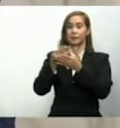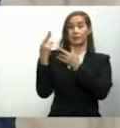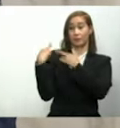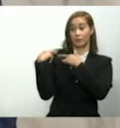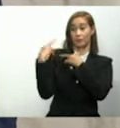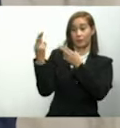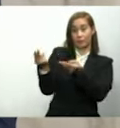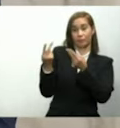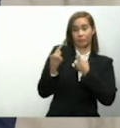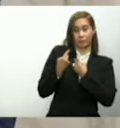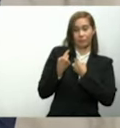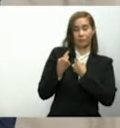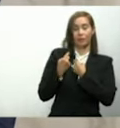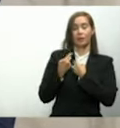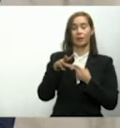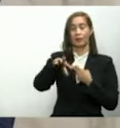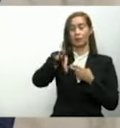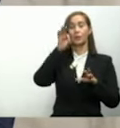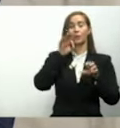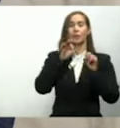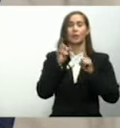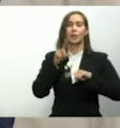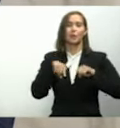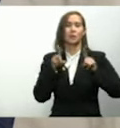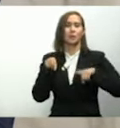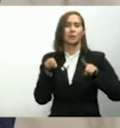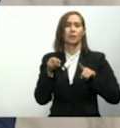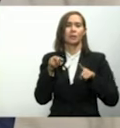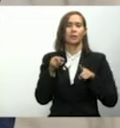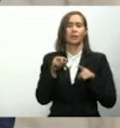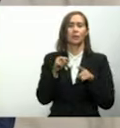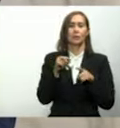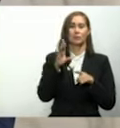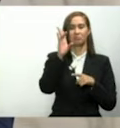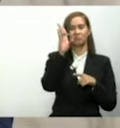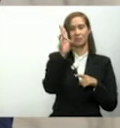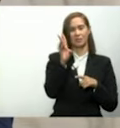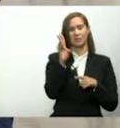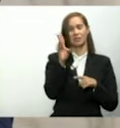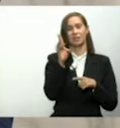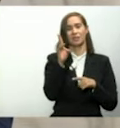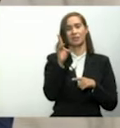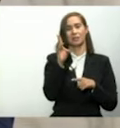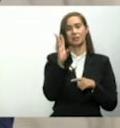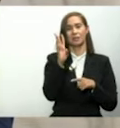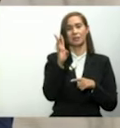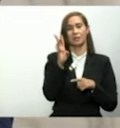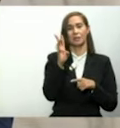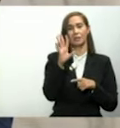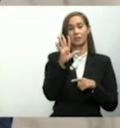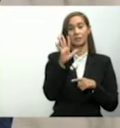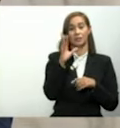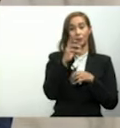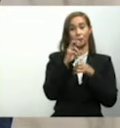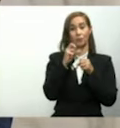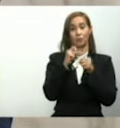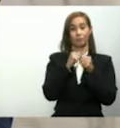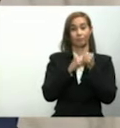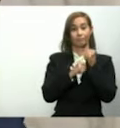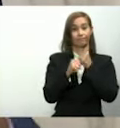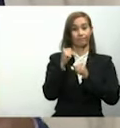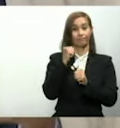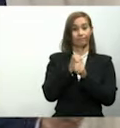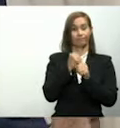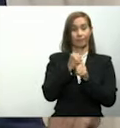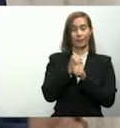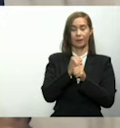tienen concesiones definitivas, algunas de ellas desde hace 7, 6 y 5 años. La